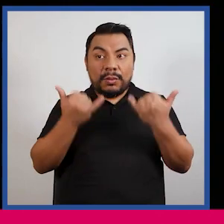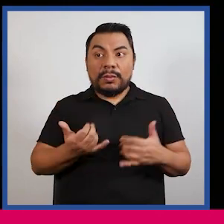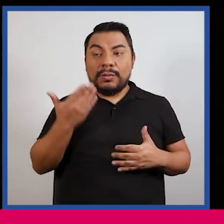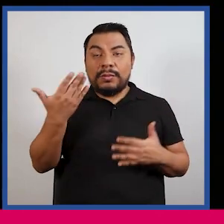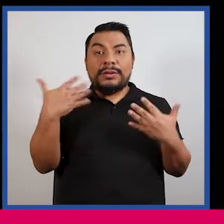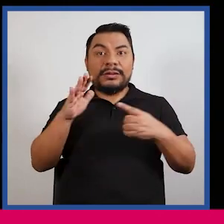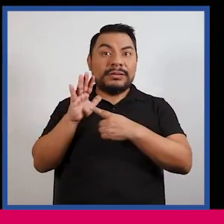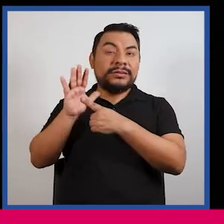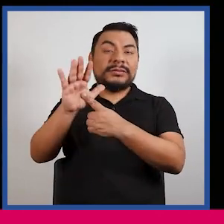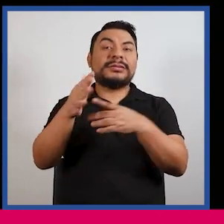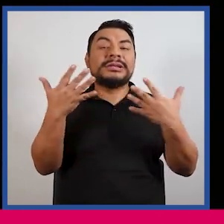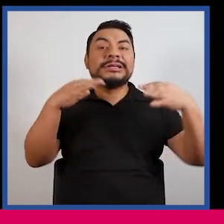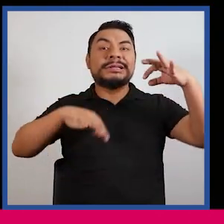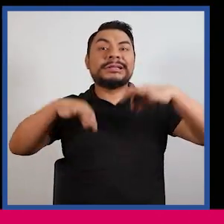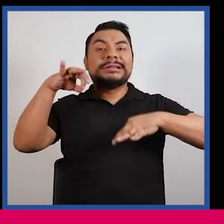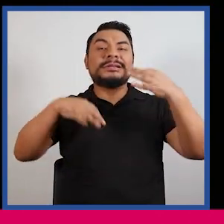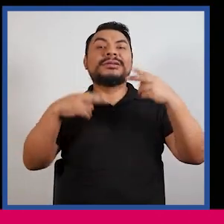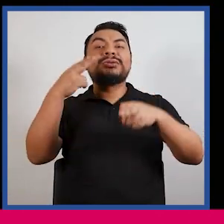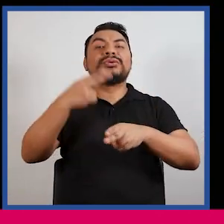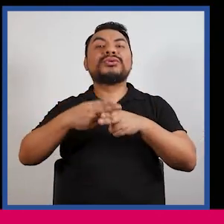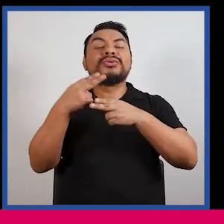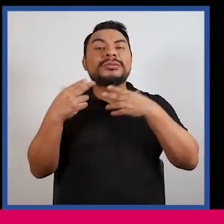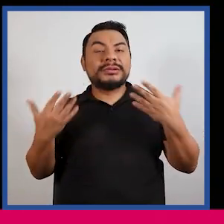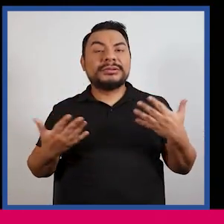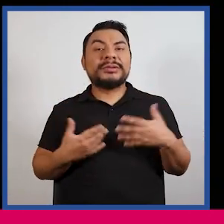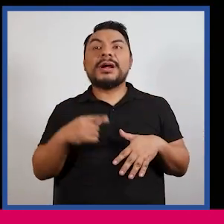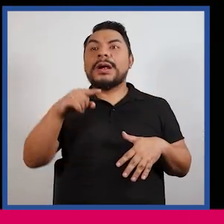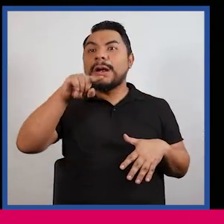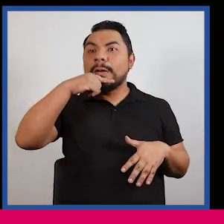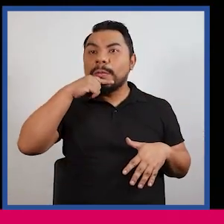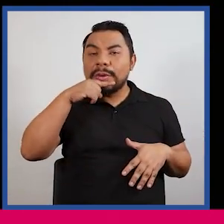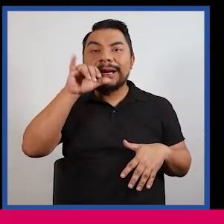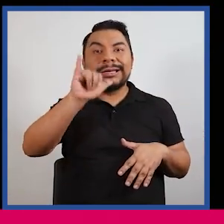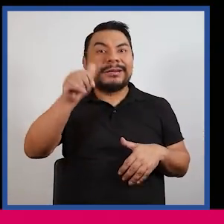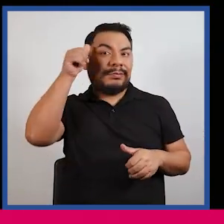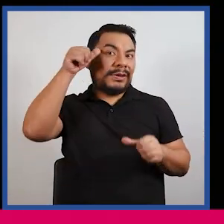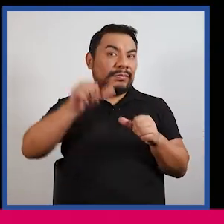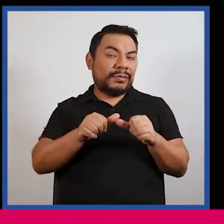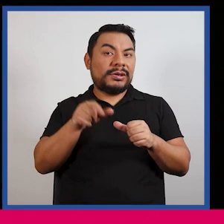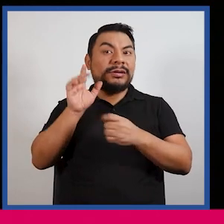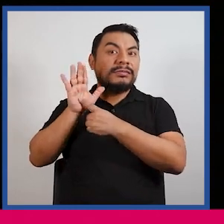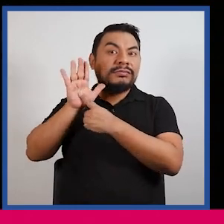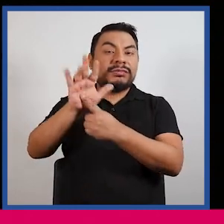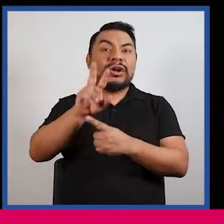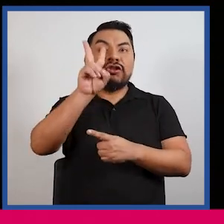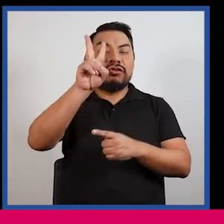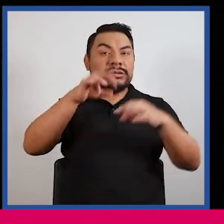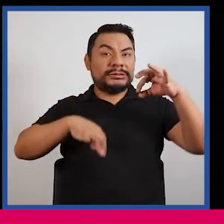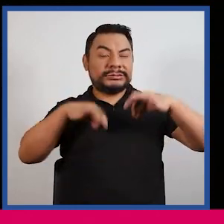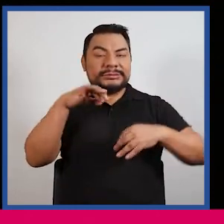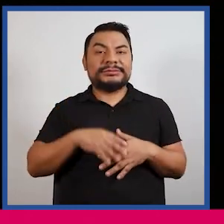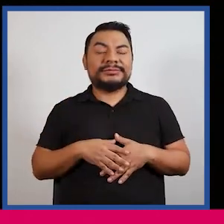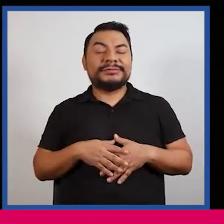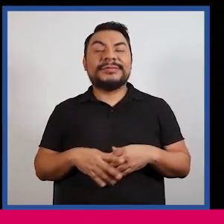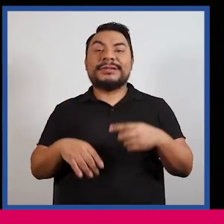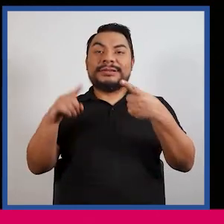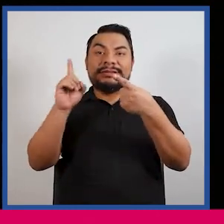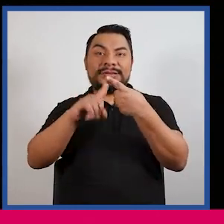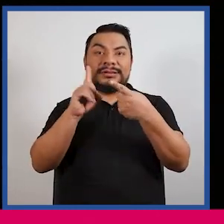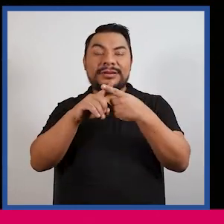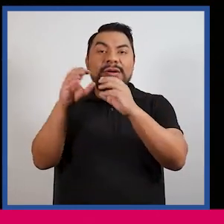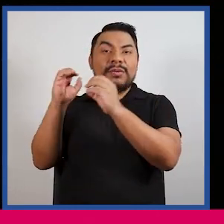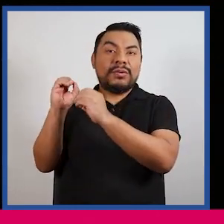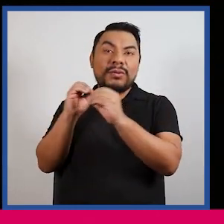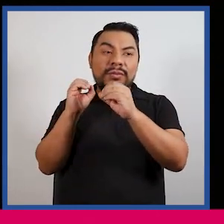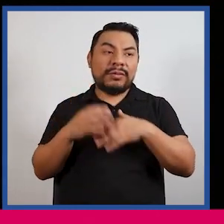Actualmente estrenarán un ciclo de teatro denominado Mujer y Memoria, que presentará dos obras. El primero, que